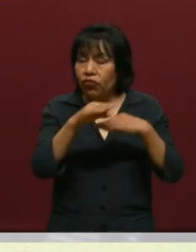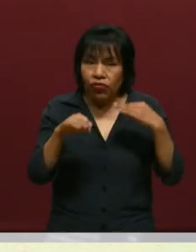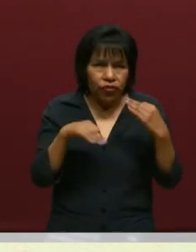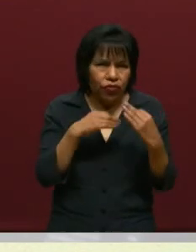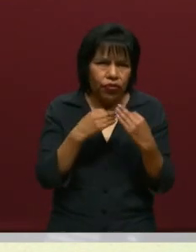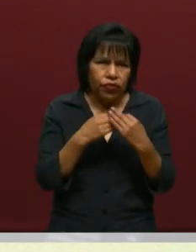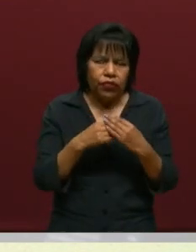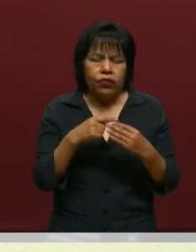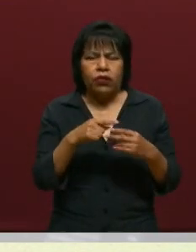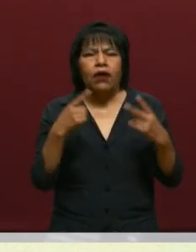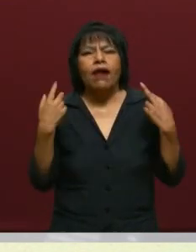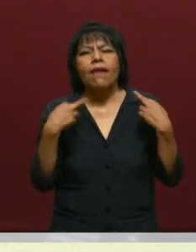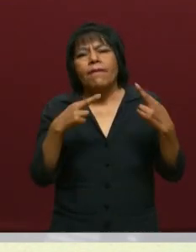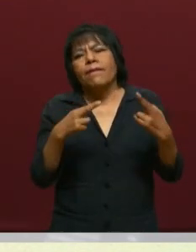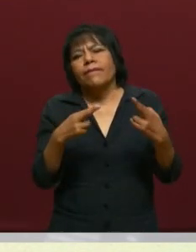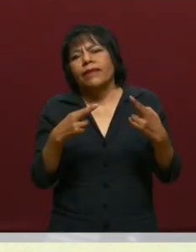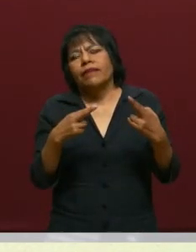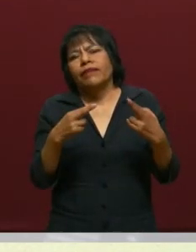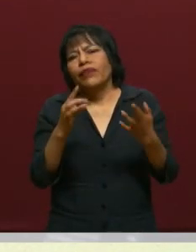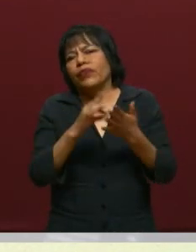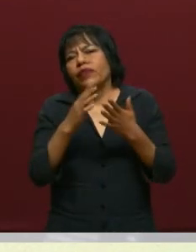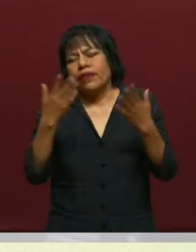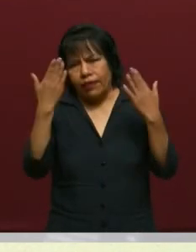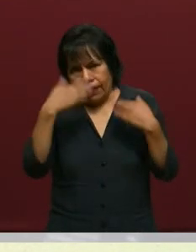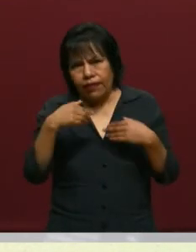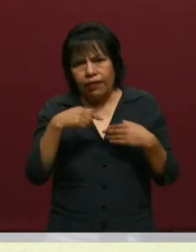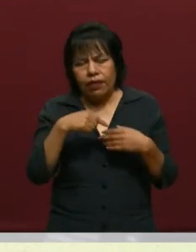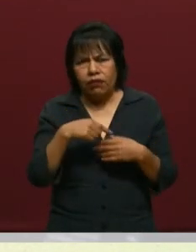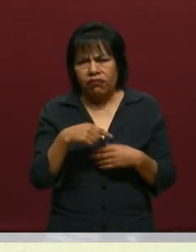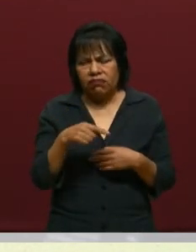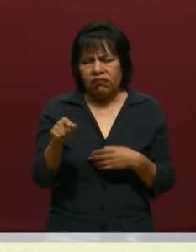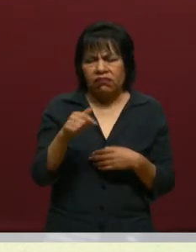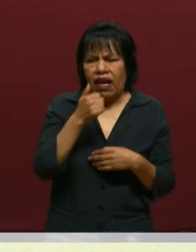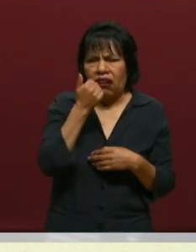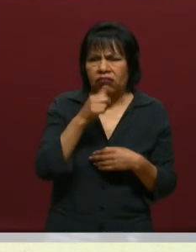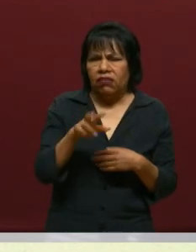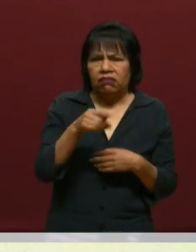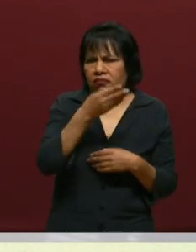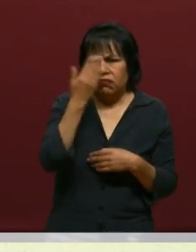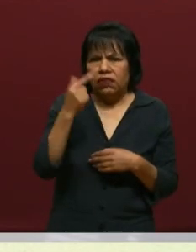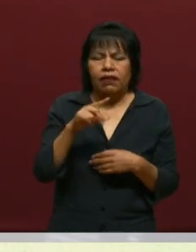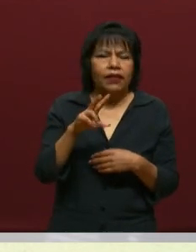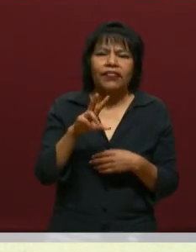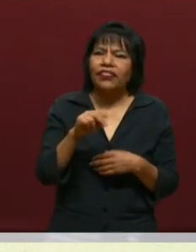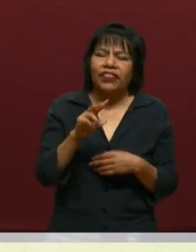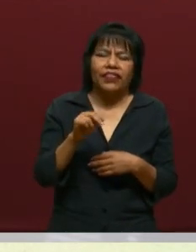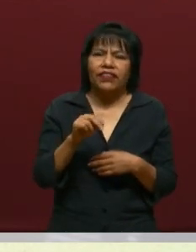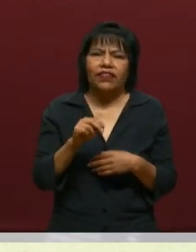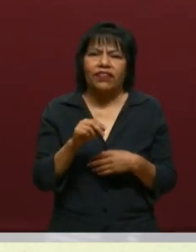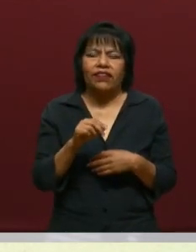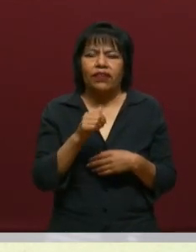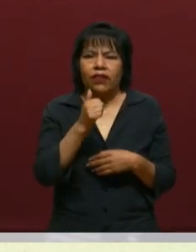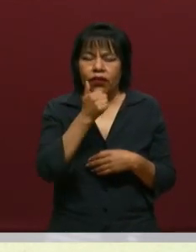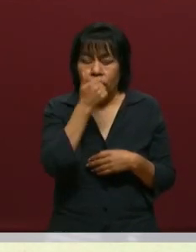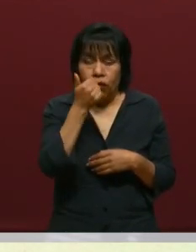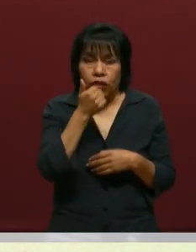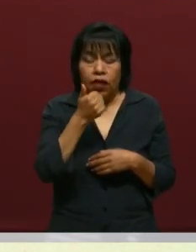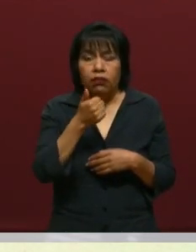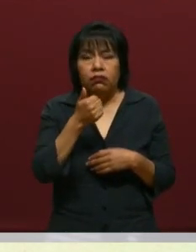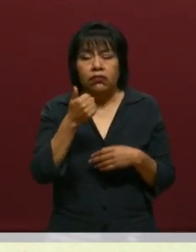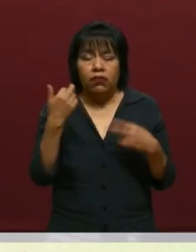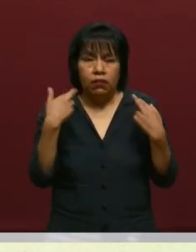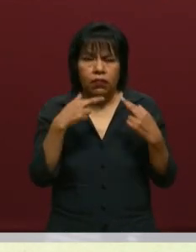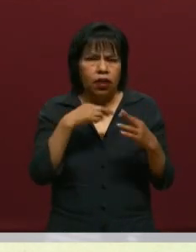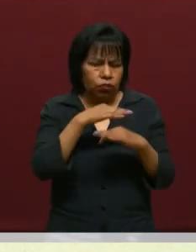que el maestro lo sepa todo, tú no sabes nada. No, no, no. Al contrario, tenemos que generar esto en los estudiantes, tenemos